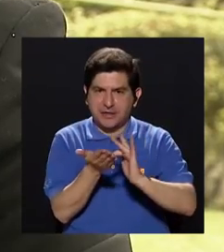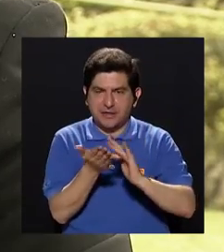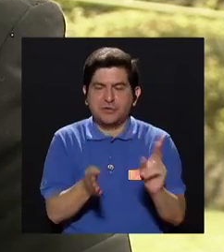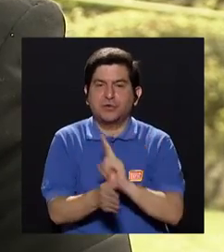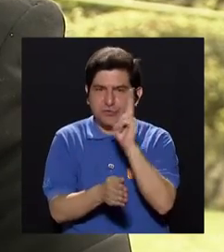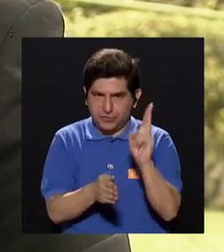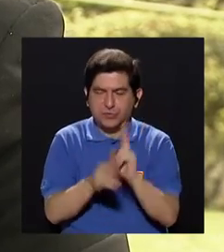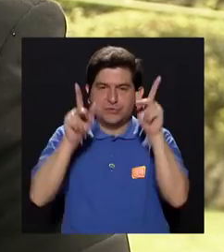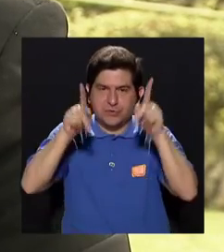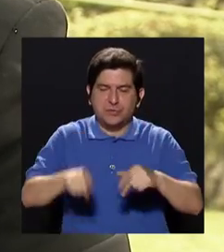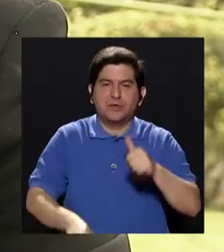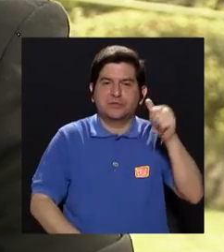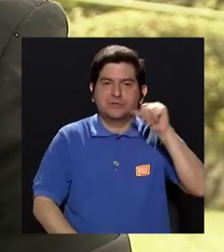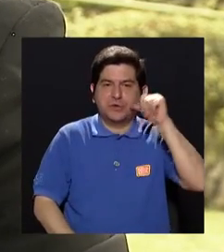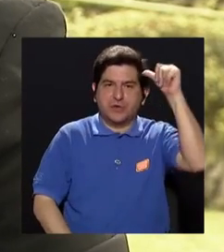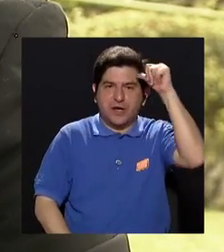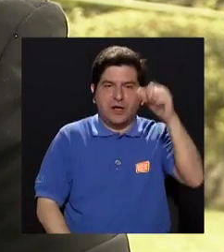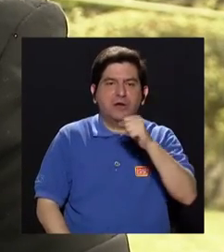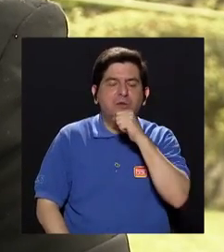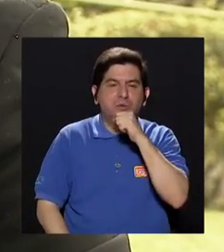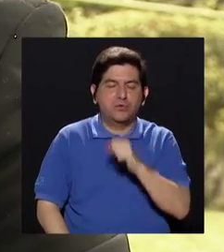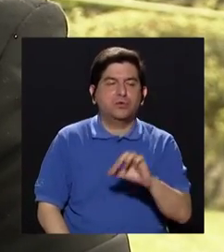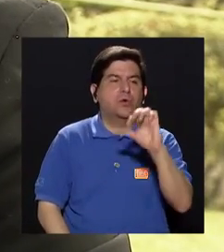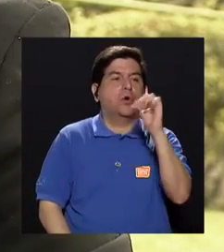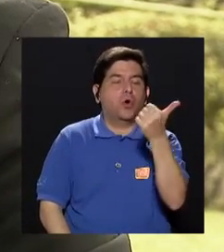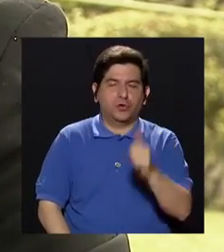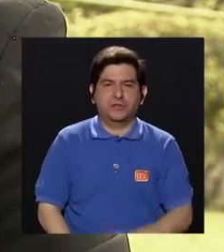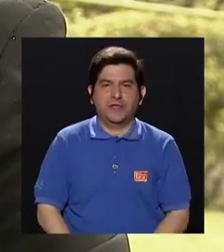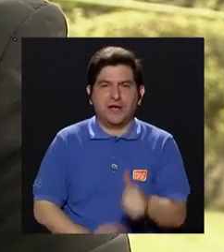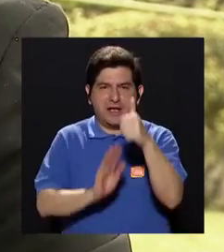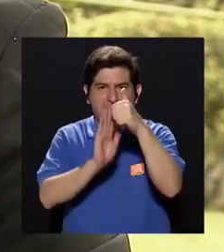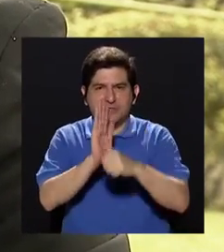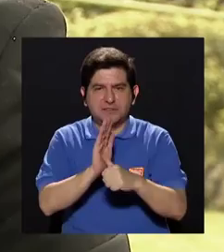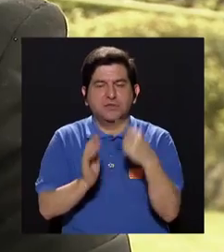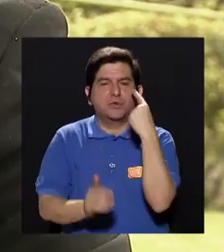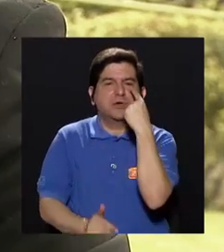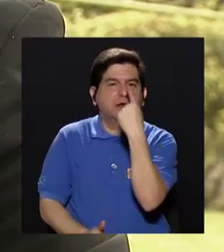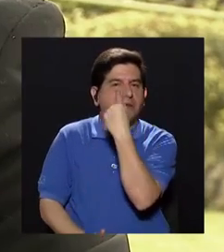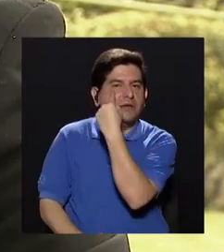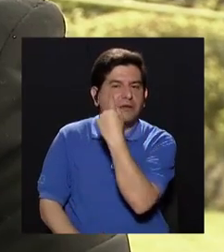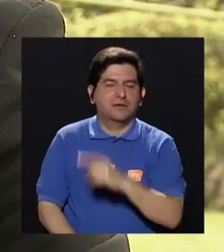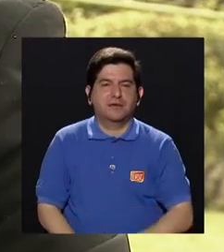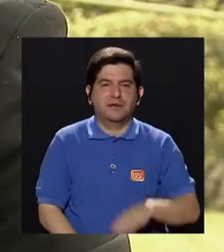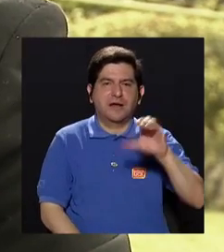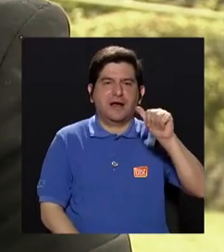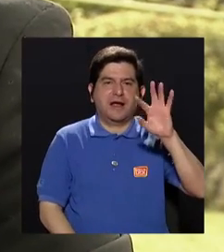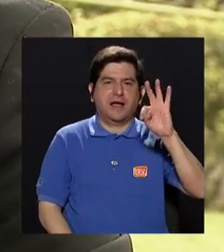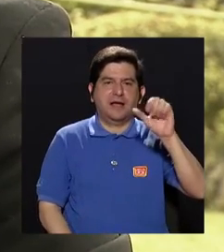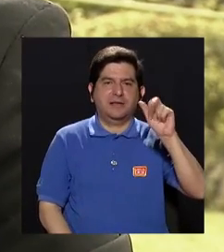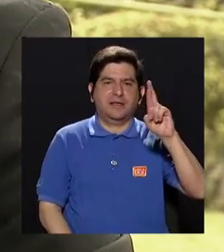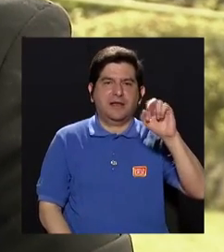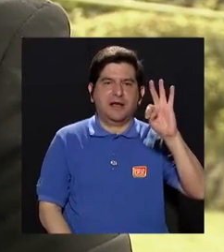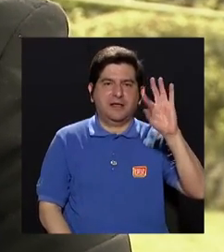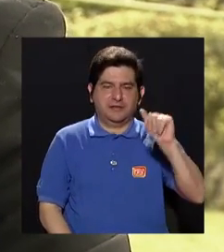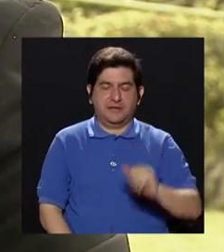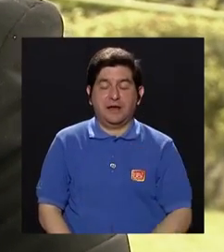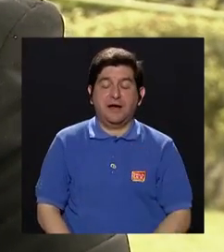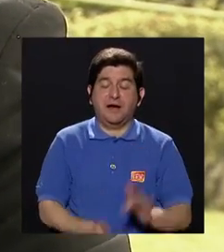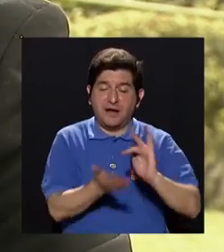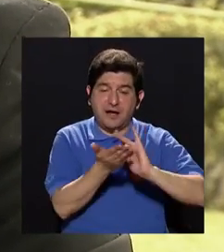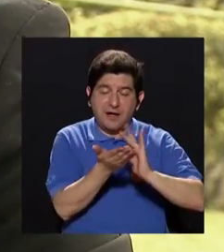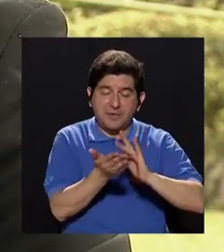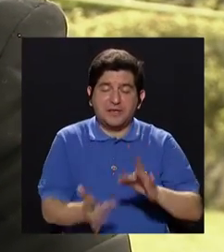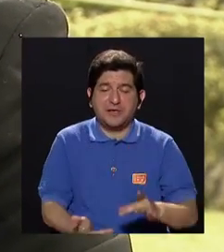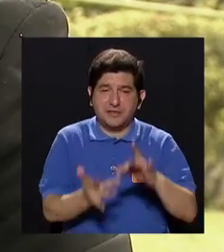toma, ¿verdad?, la persona mayor. Otra que se me ocurre, por ejemplo, una cirugía de cataratas también que puede ocurrir, entonces vendrán medicamentos